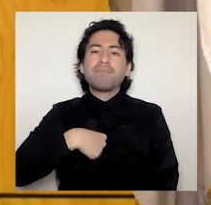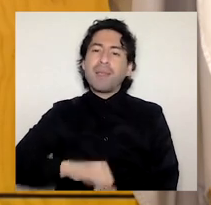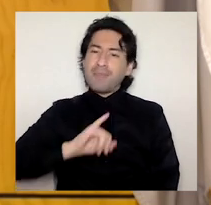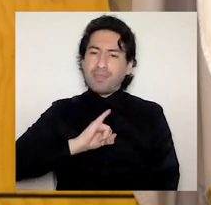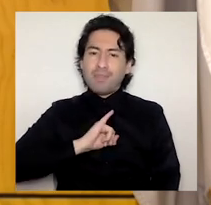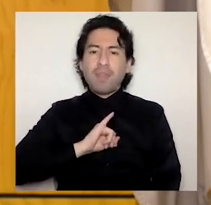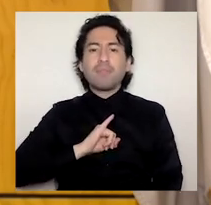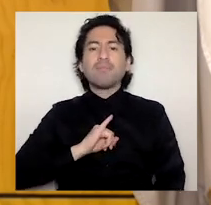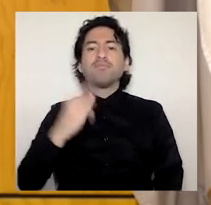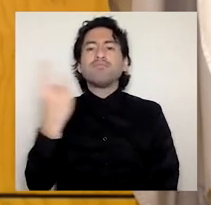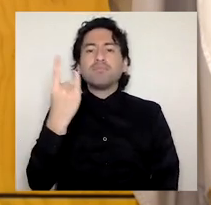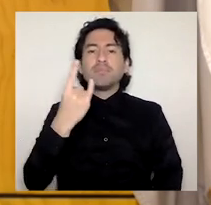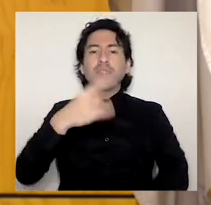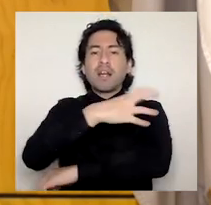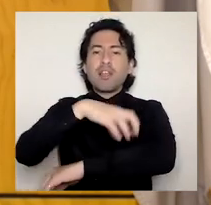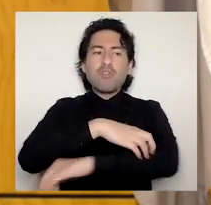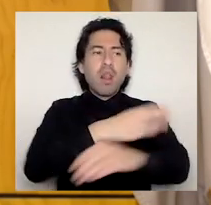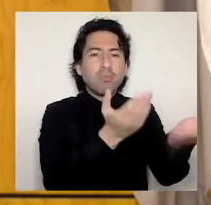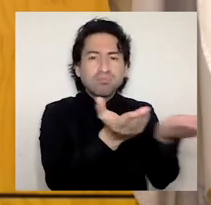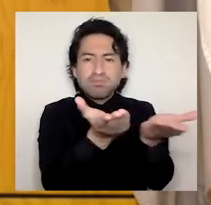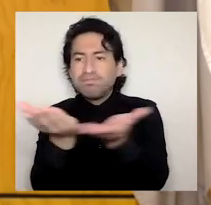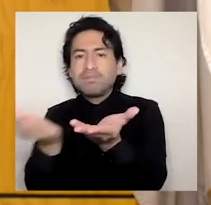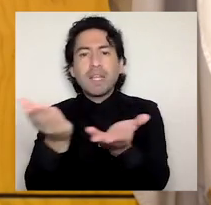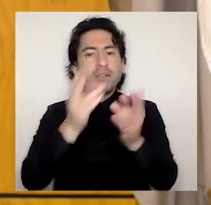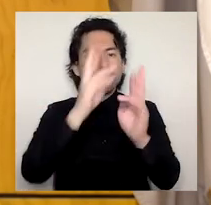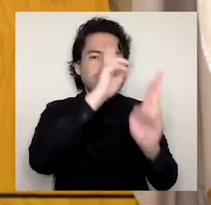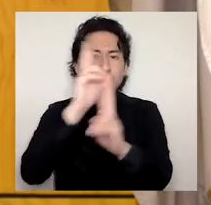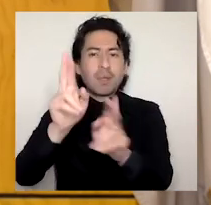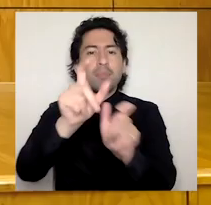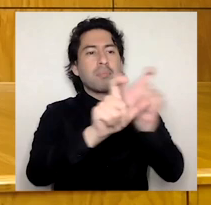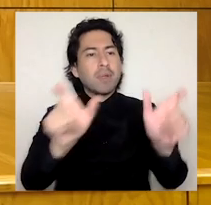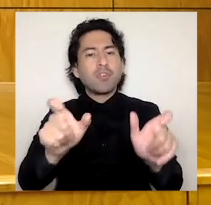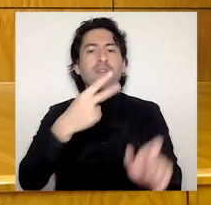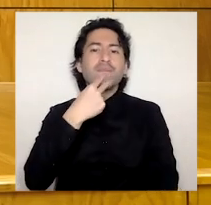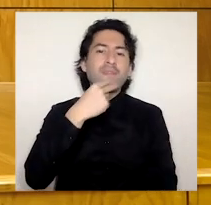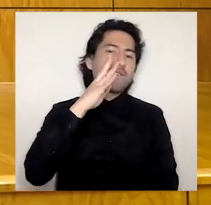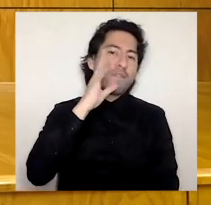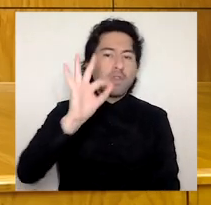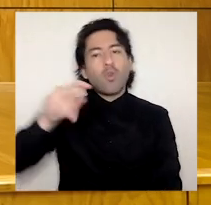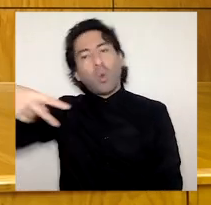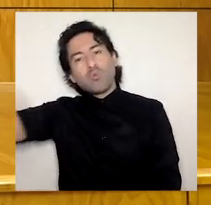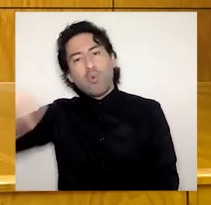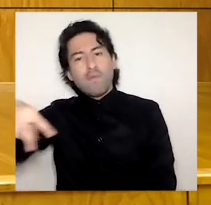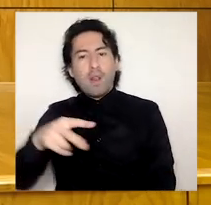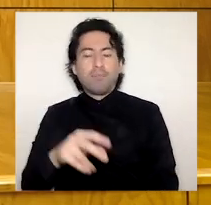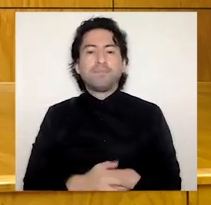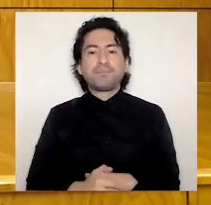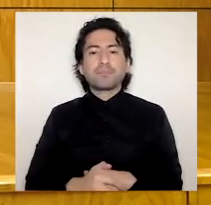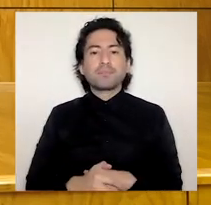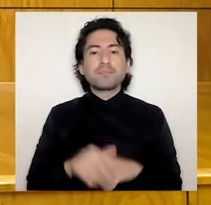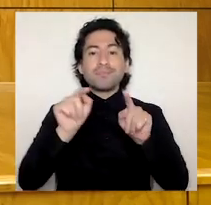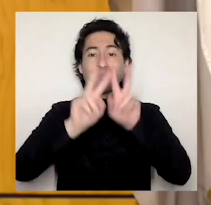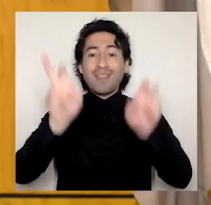al servicio de las necesidades y anhelos de Bío-Bío y Ñuble. Uno de estos temas